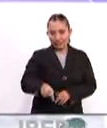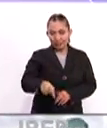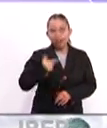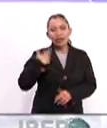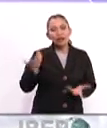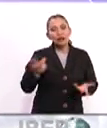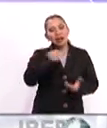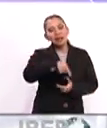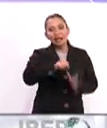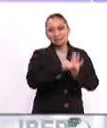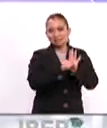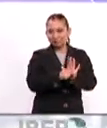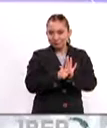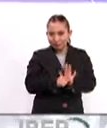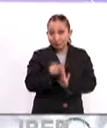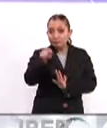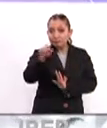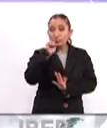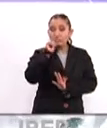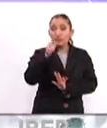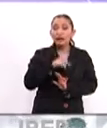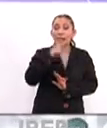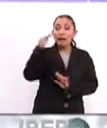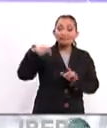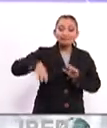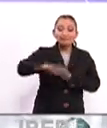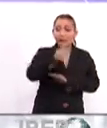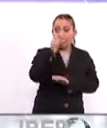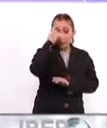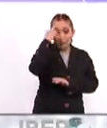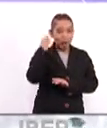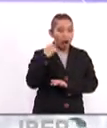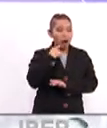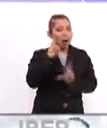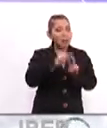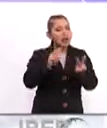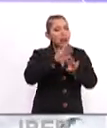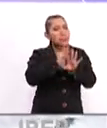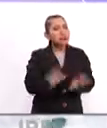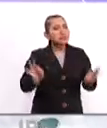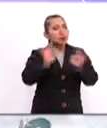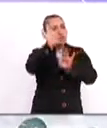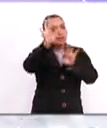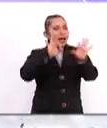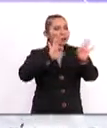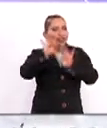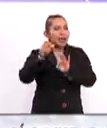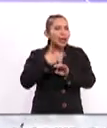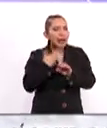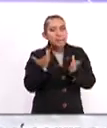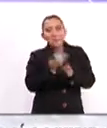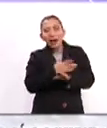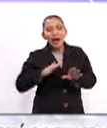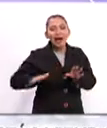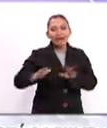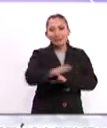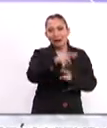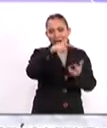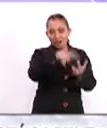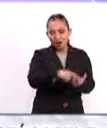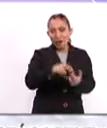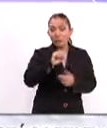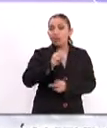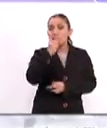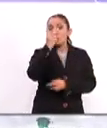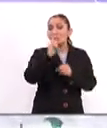a través de esta señal y en este programa que durante 30 minutos analiza lo más relevante que incumbe a nuestra región,